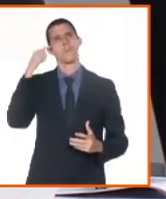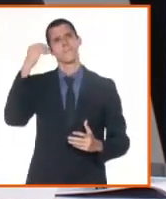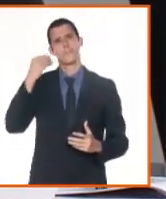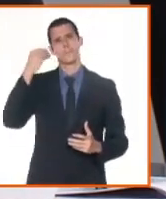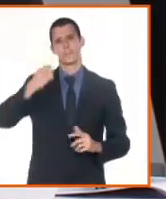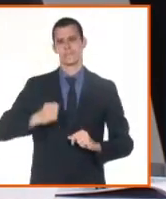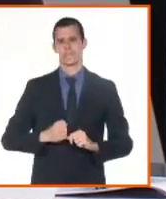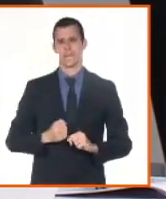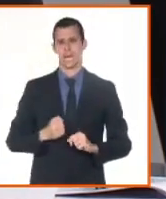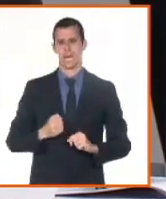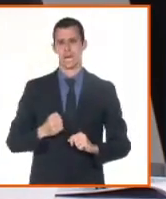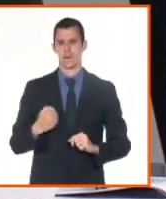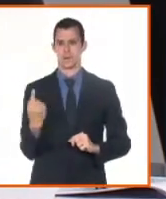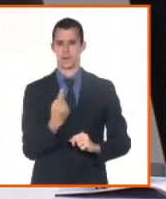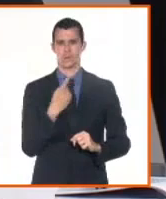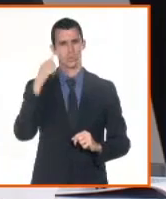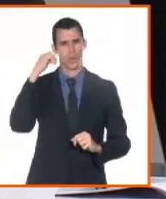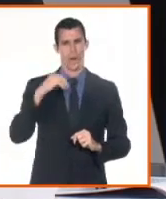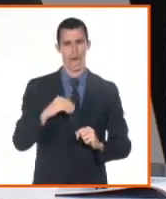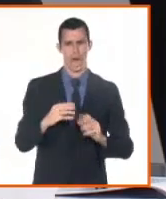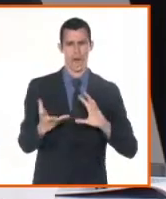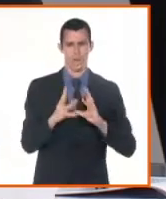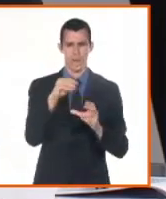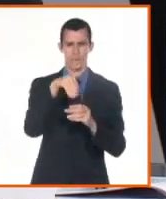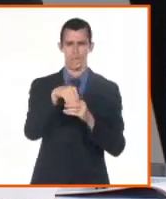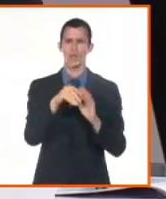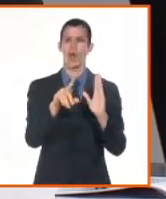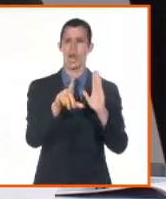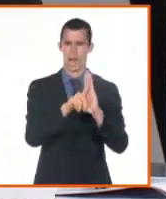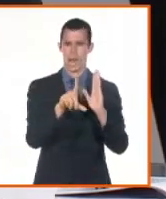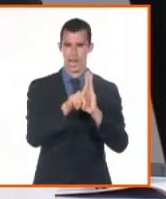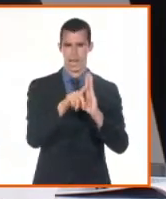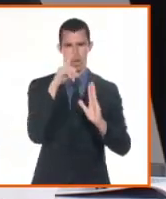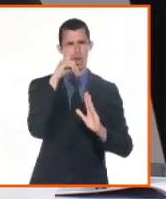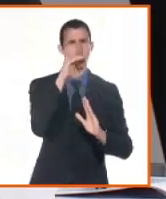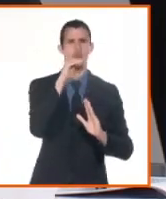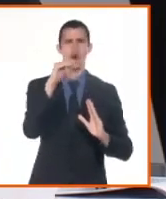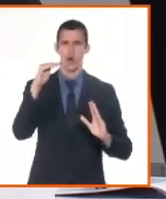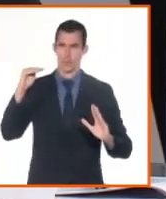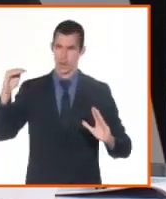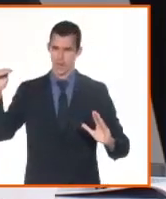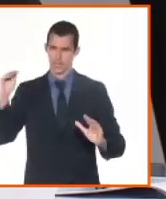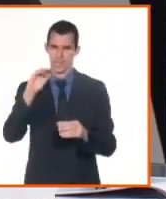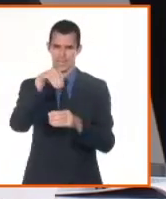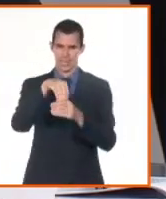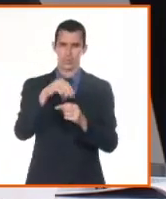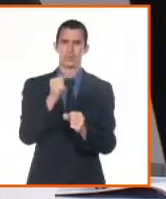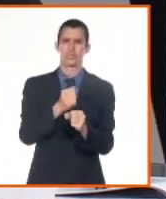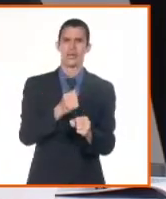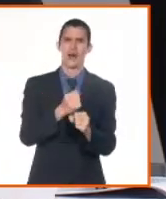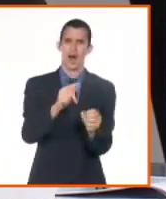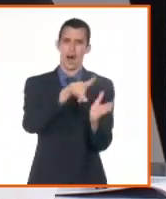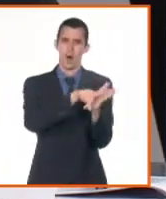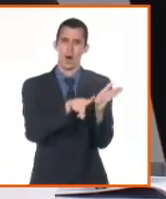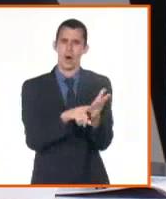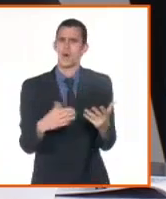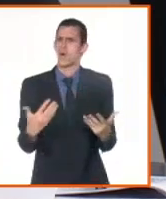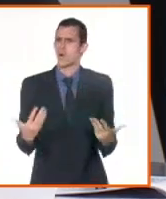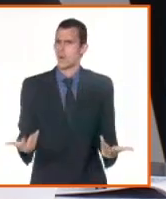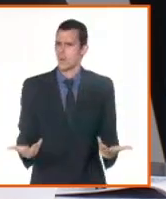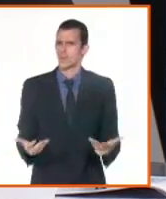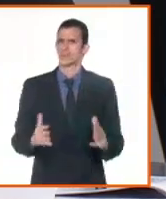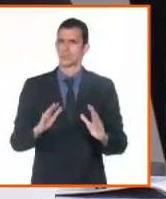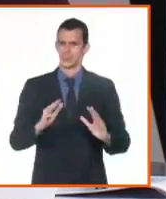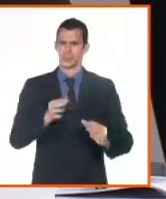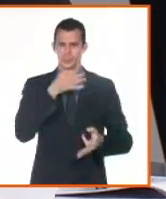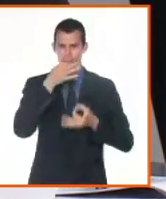bueno, en la normativa jurídica se refleja toda una política aprobada de perfeccionamiento de los registros públicos y a